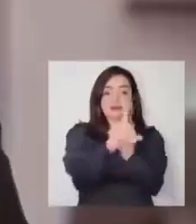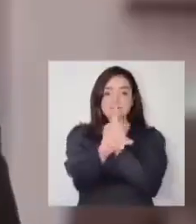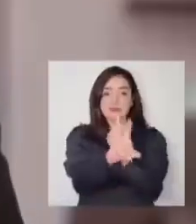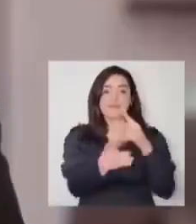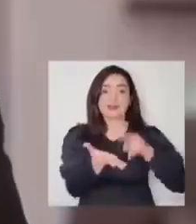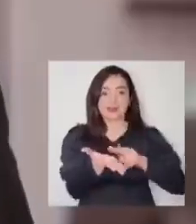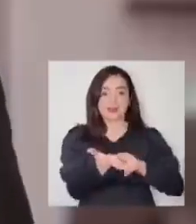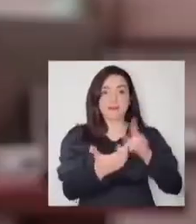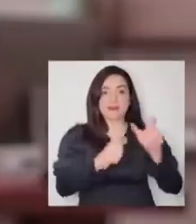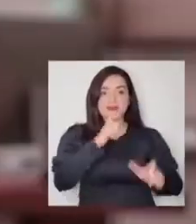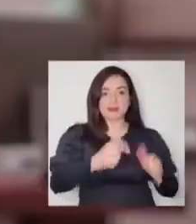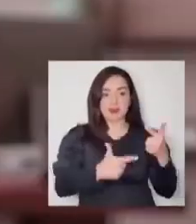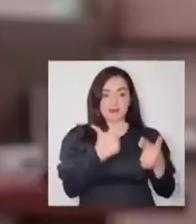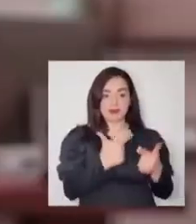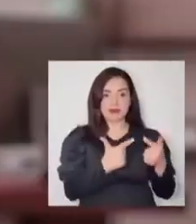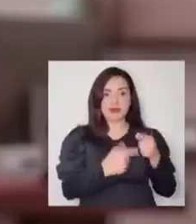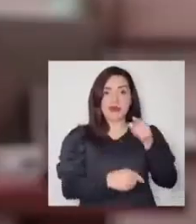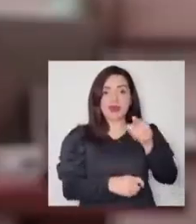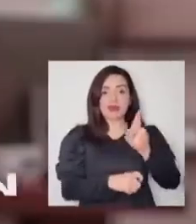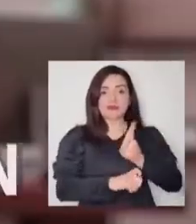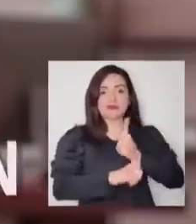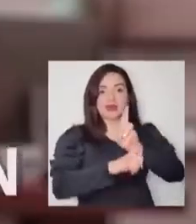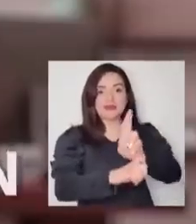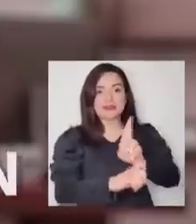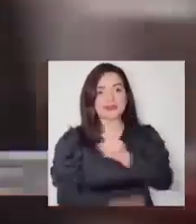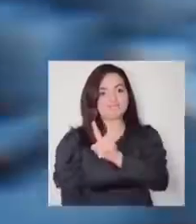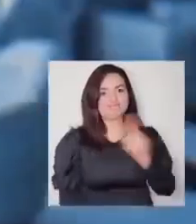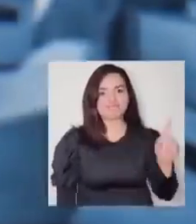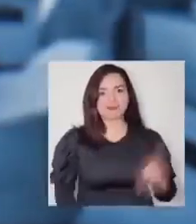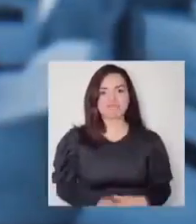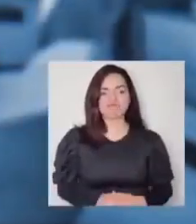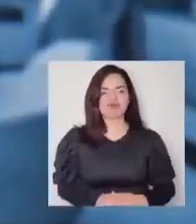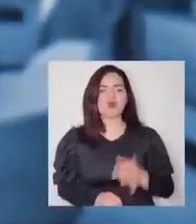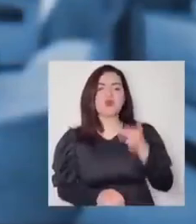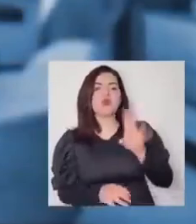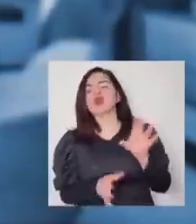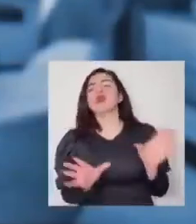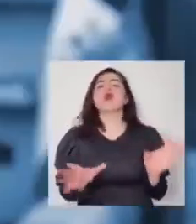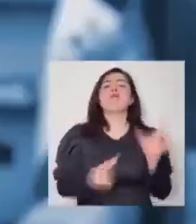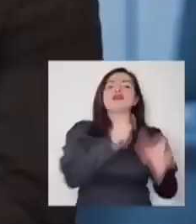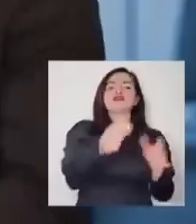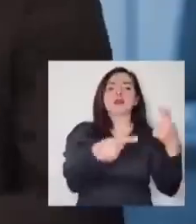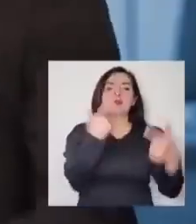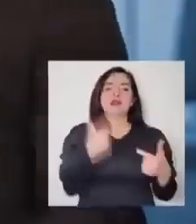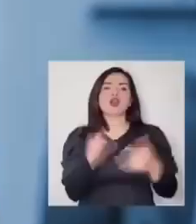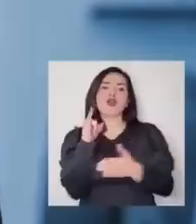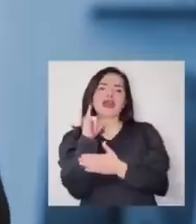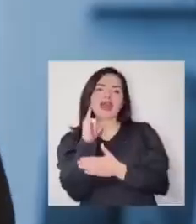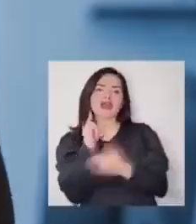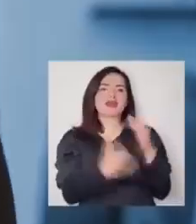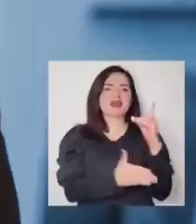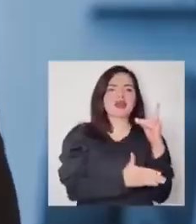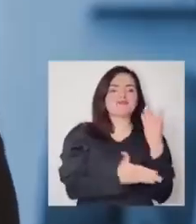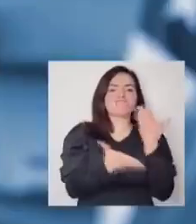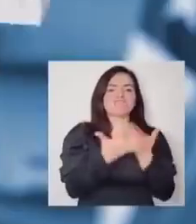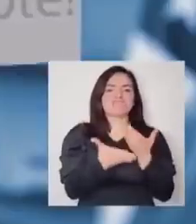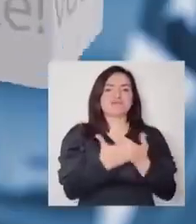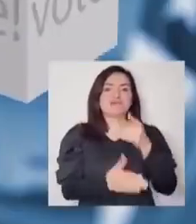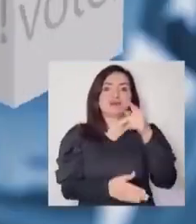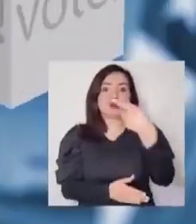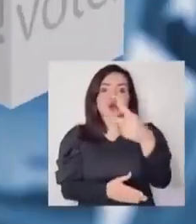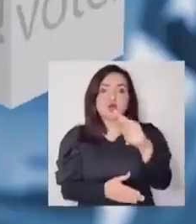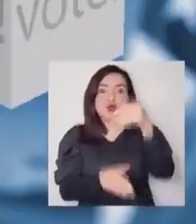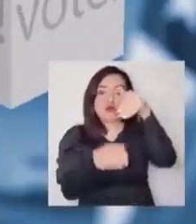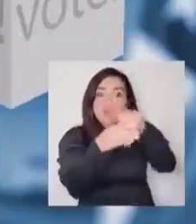Hablemos con la verdad. Los políticos no te representan. Lo único que hacen los políticos de izquierda y derecha es utilizarte